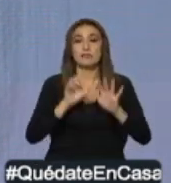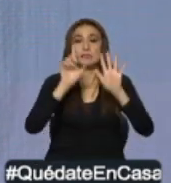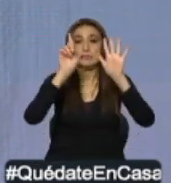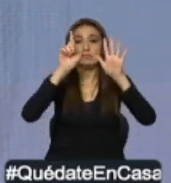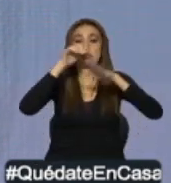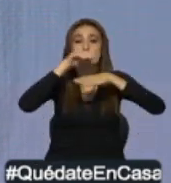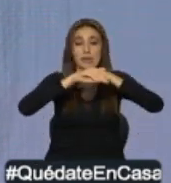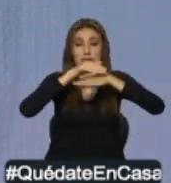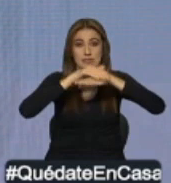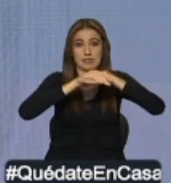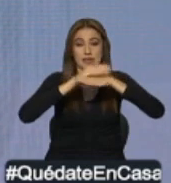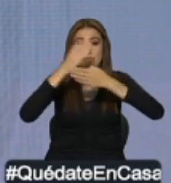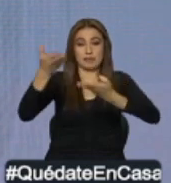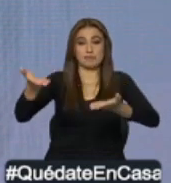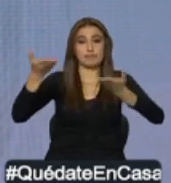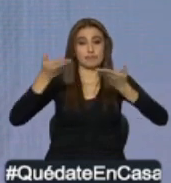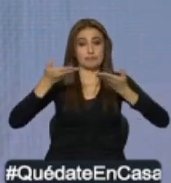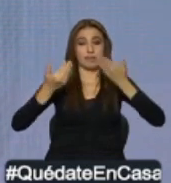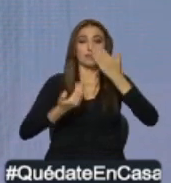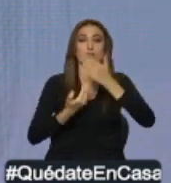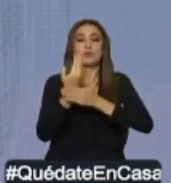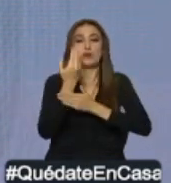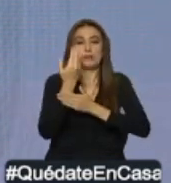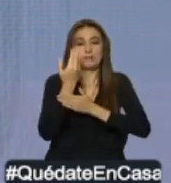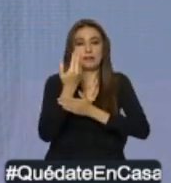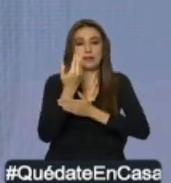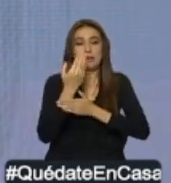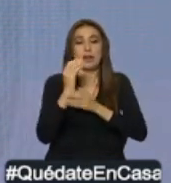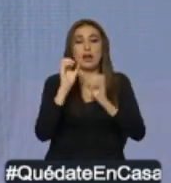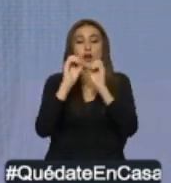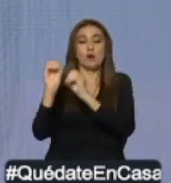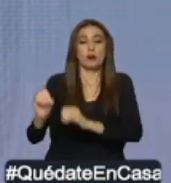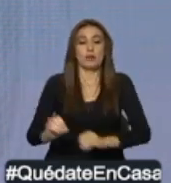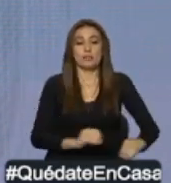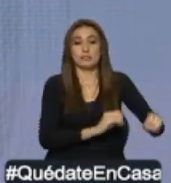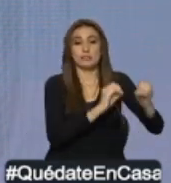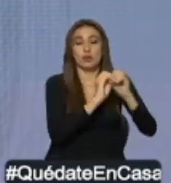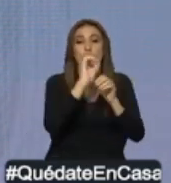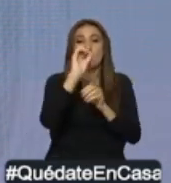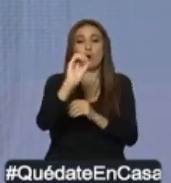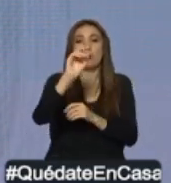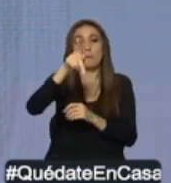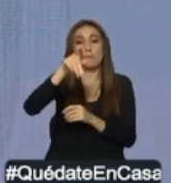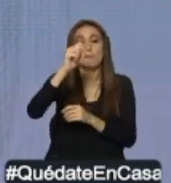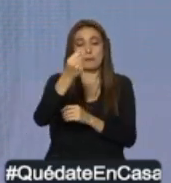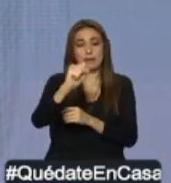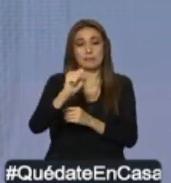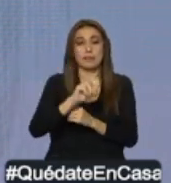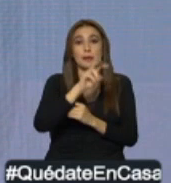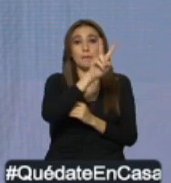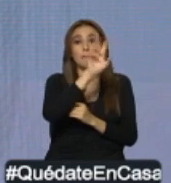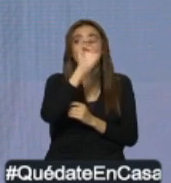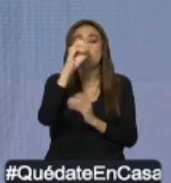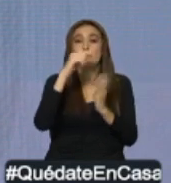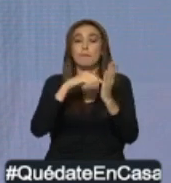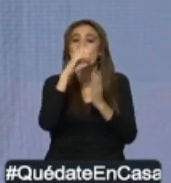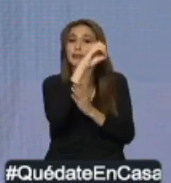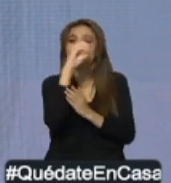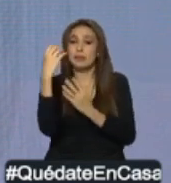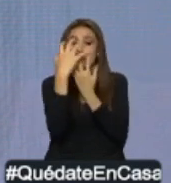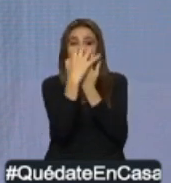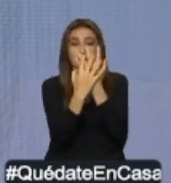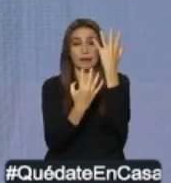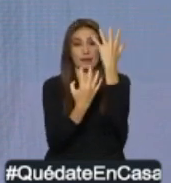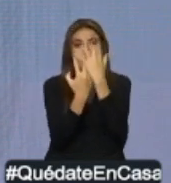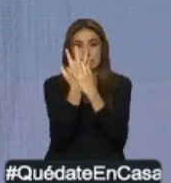recibiremos una nueva donación de la Organización Panamericana de la Salud. Se trata de 20 mil guantes de protección de